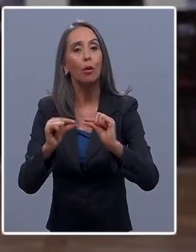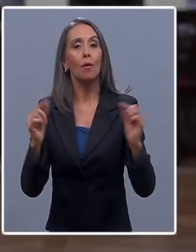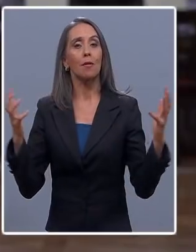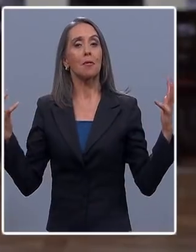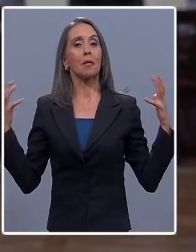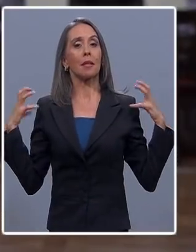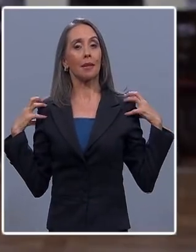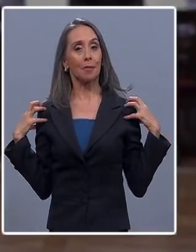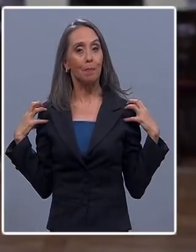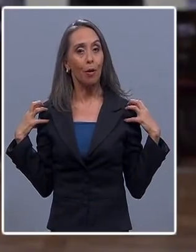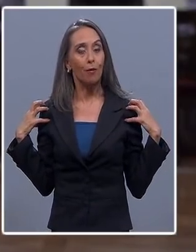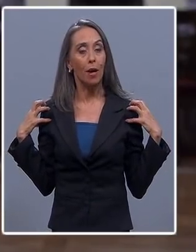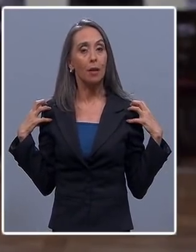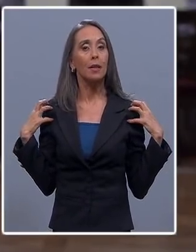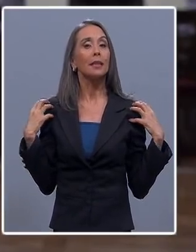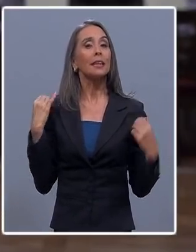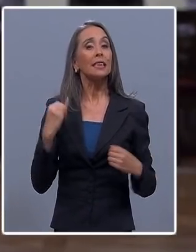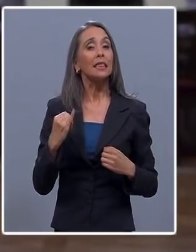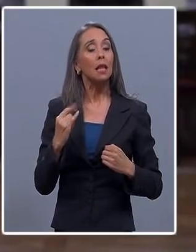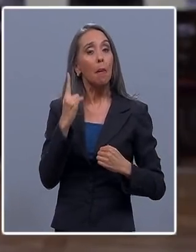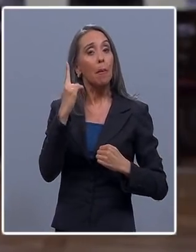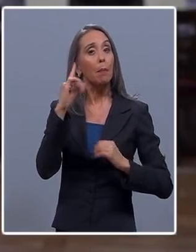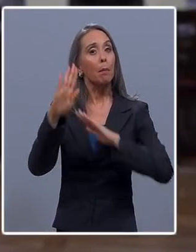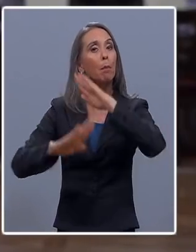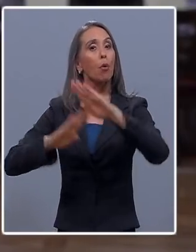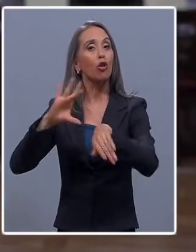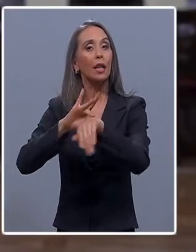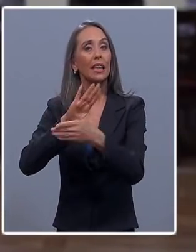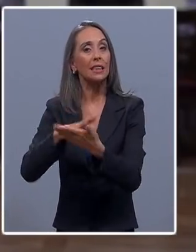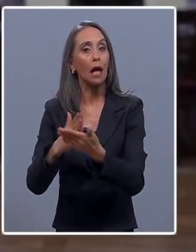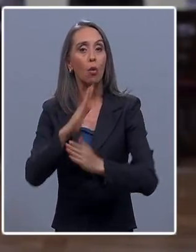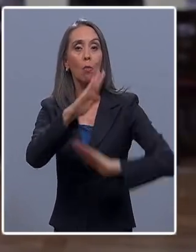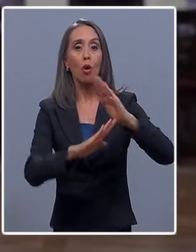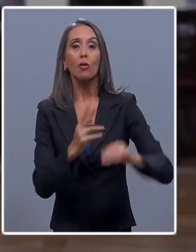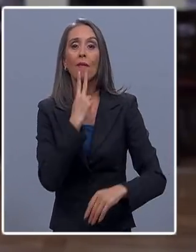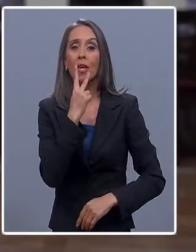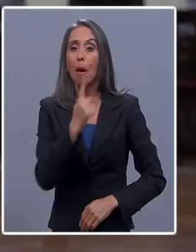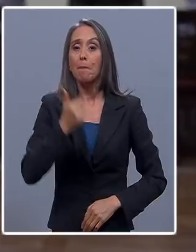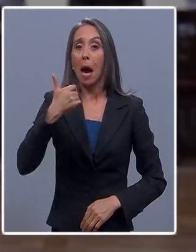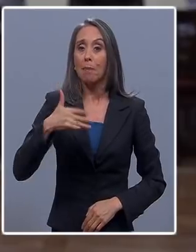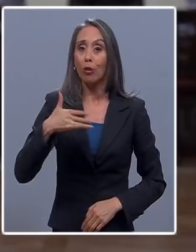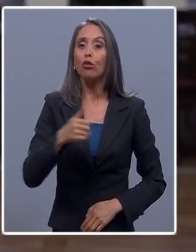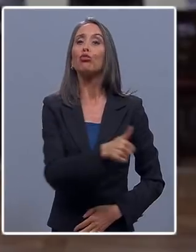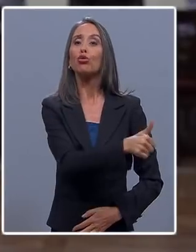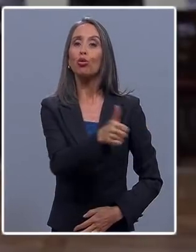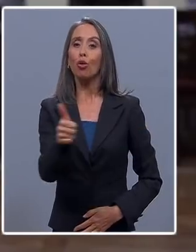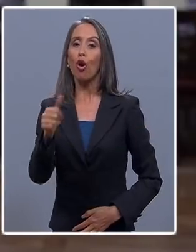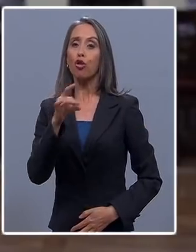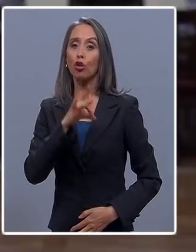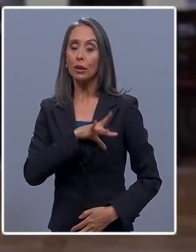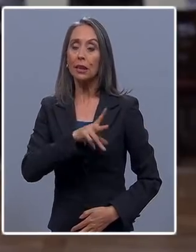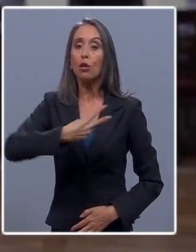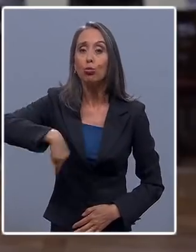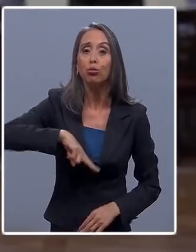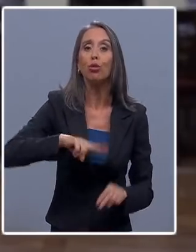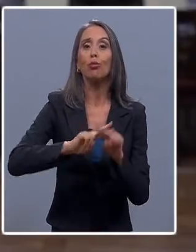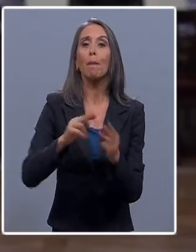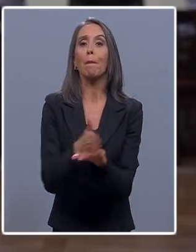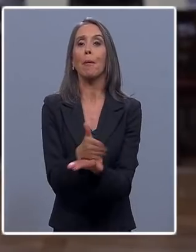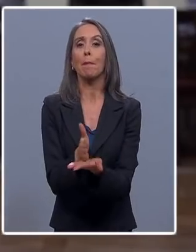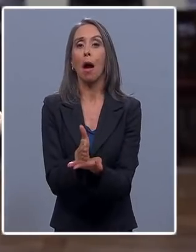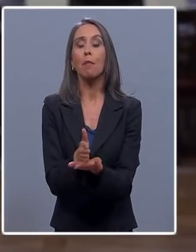responsable privilegiando siempre la protección de la salud y la vida todos los chilenos nos estamos preparando